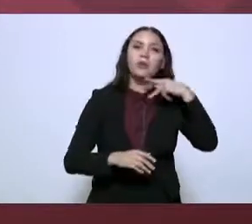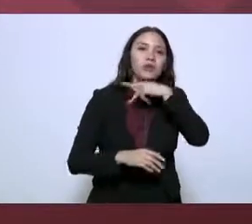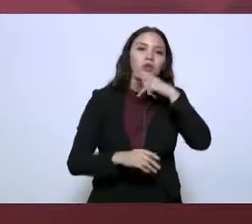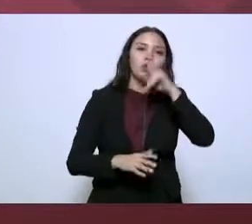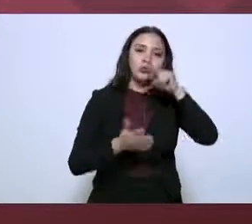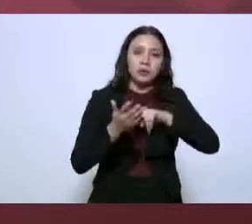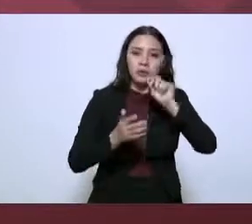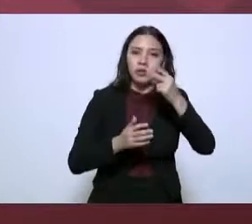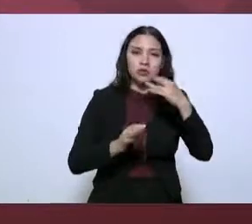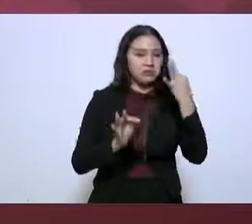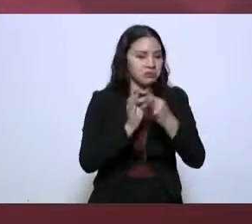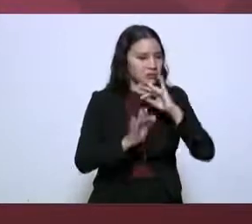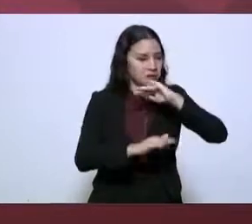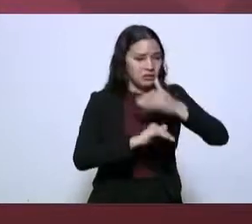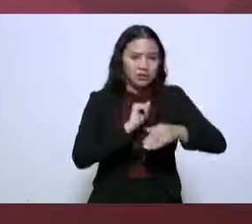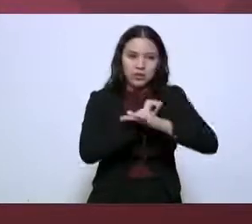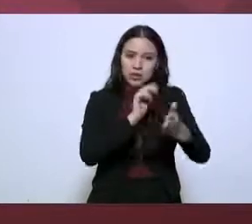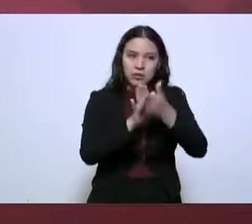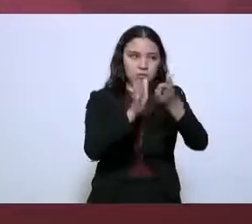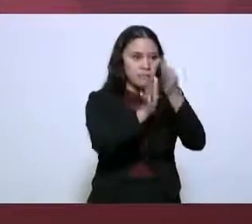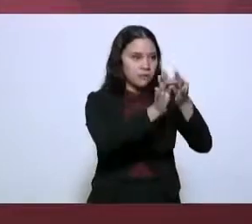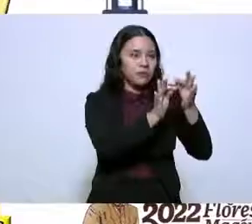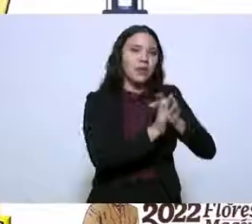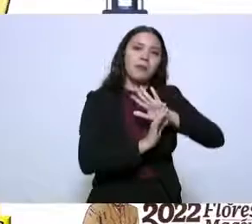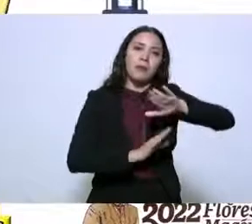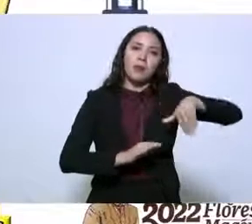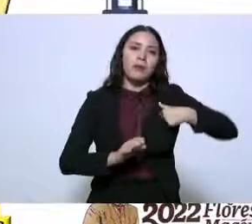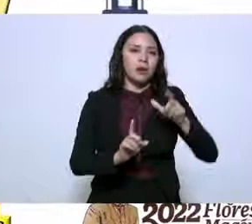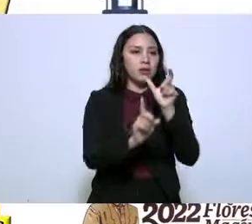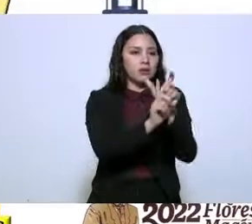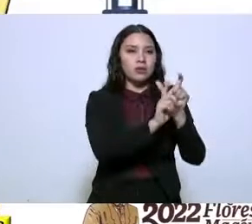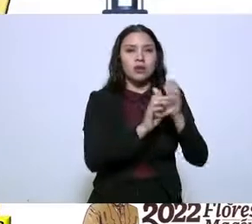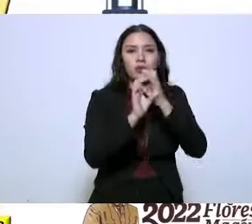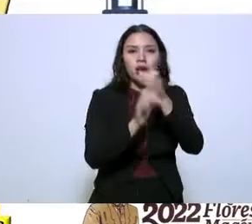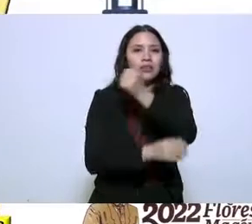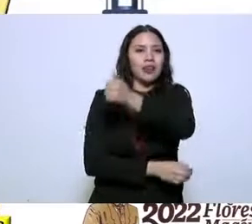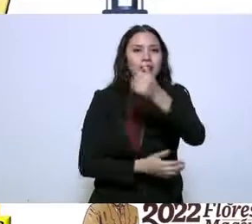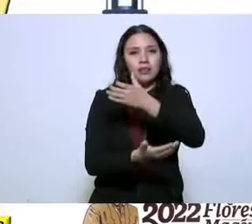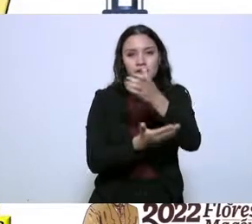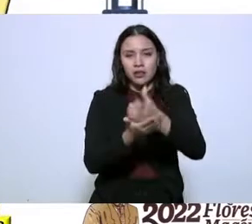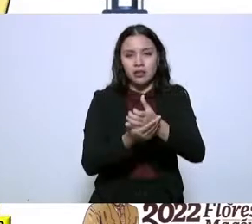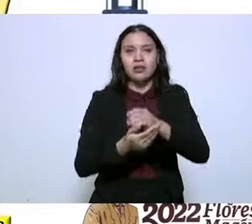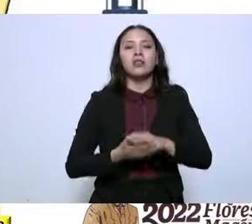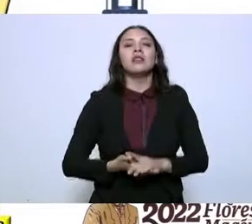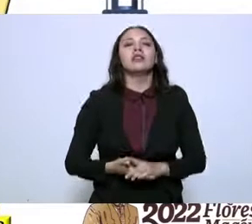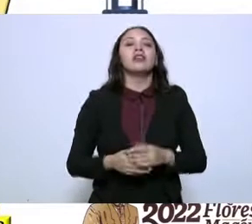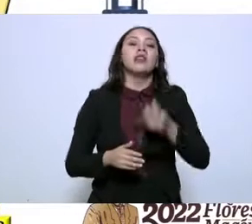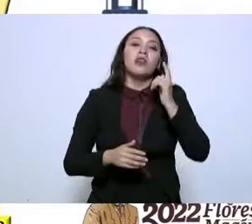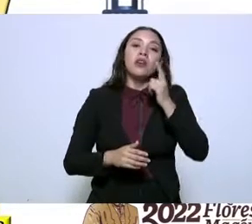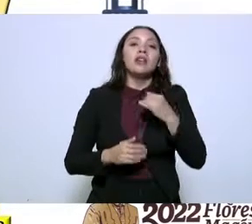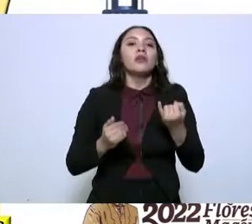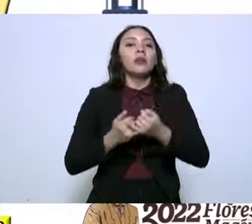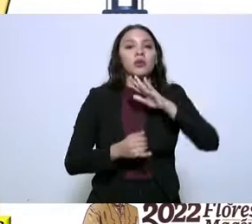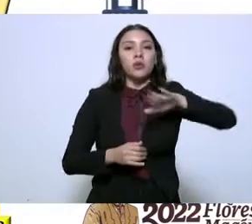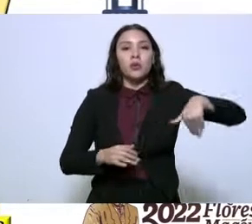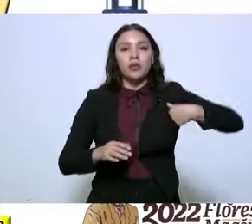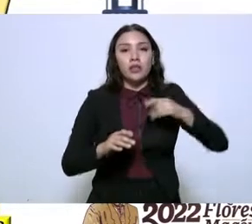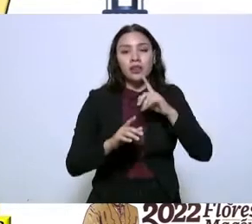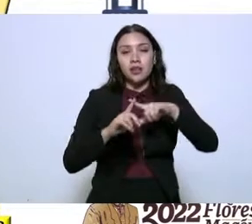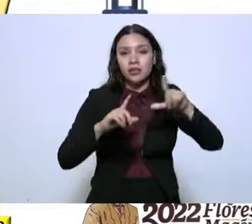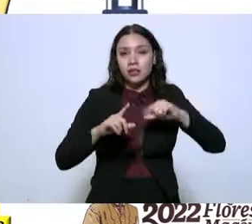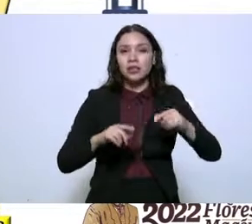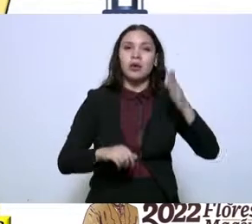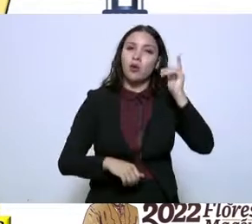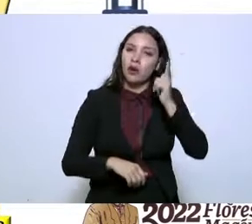y funcionando. Y tenemos dentro del proyecto de fortalecimiento de la Guardia Nacional nueve compañías